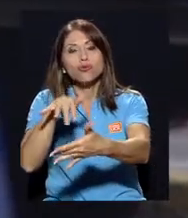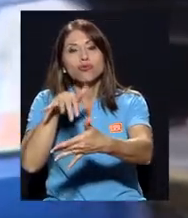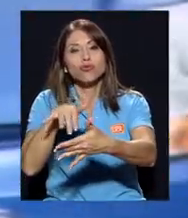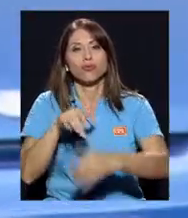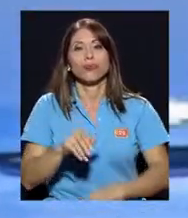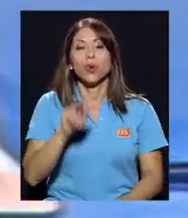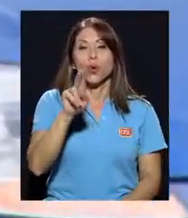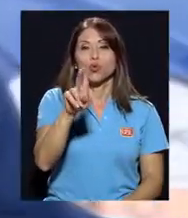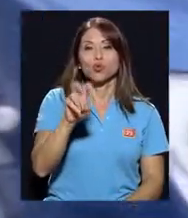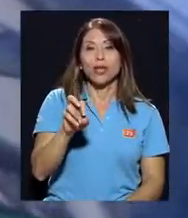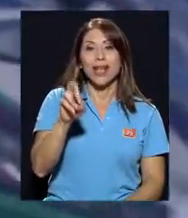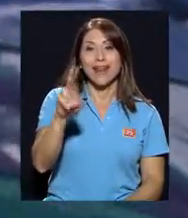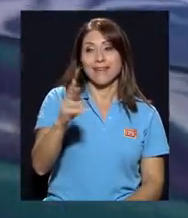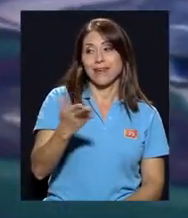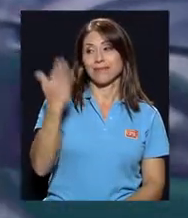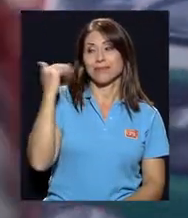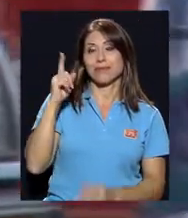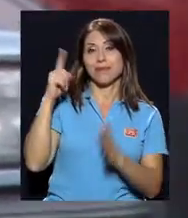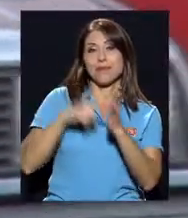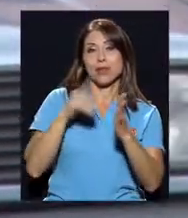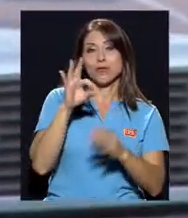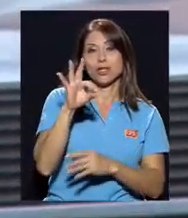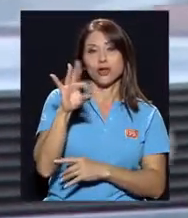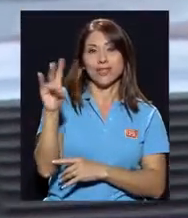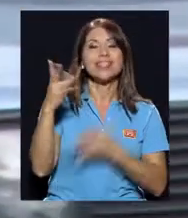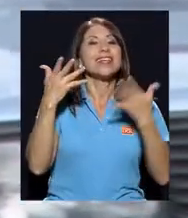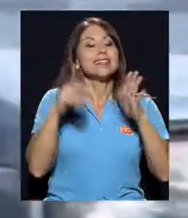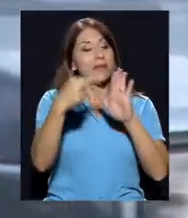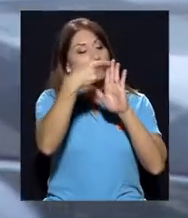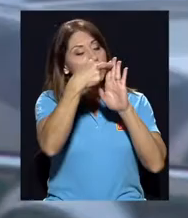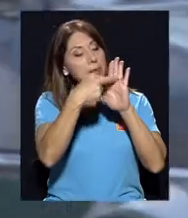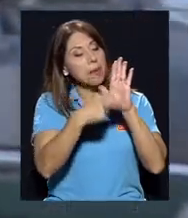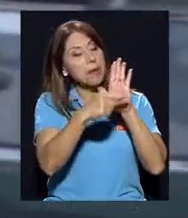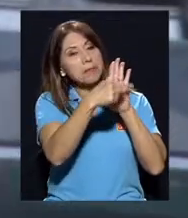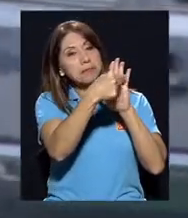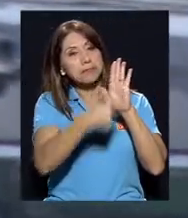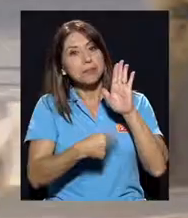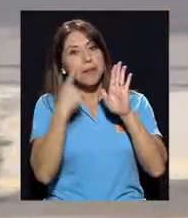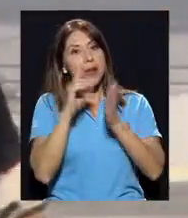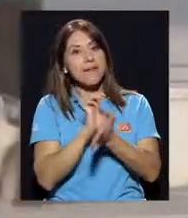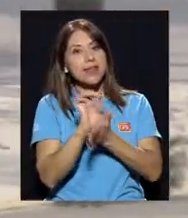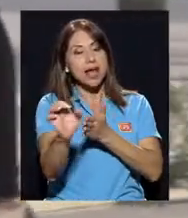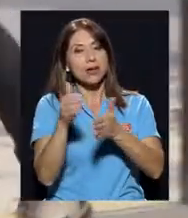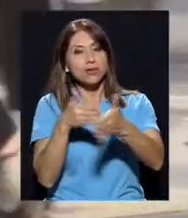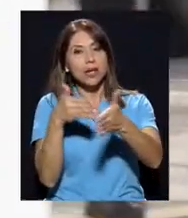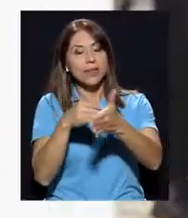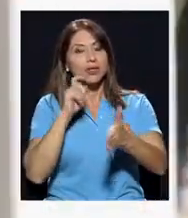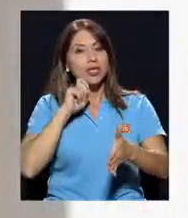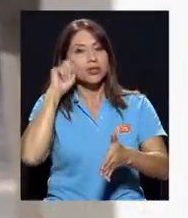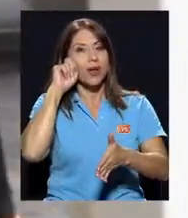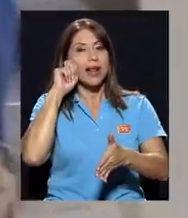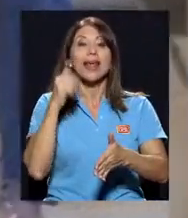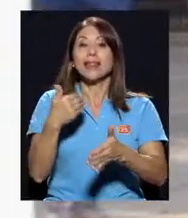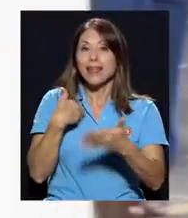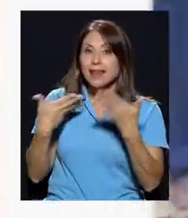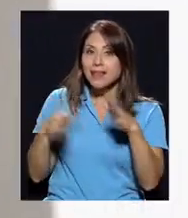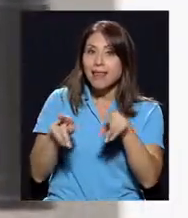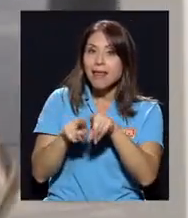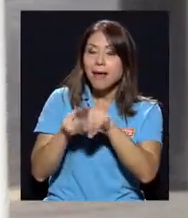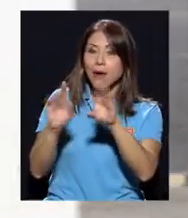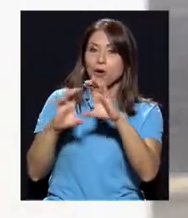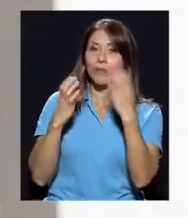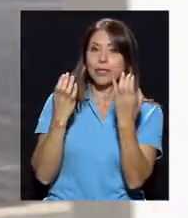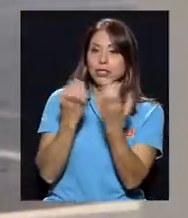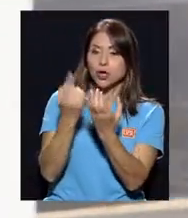UCR cuenta desde 1997 con un reglamento en contra del hostigamiento sexual y una comisión institucional encargada de